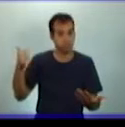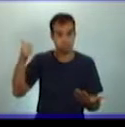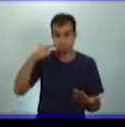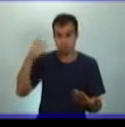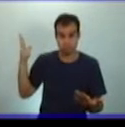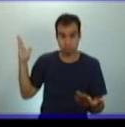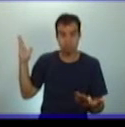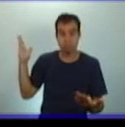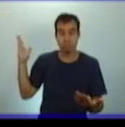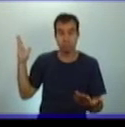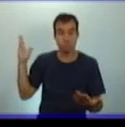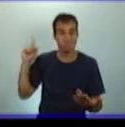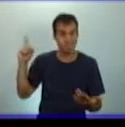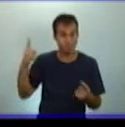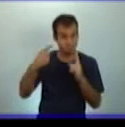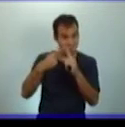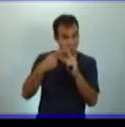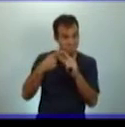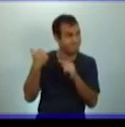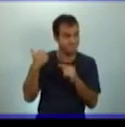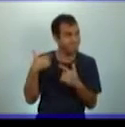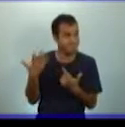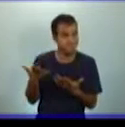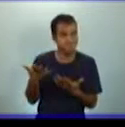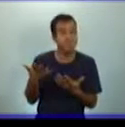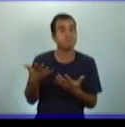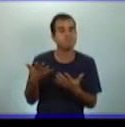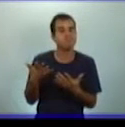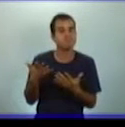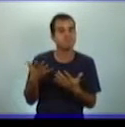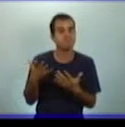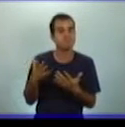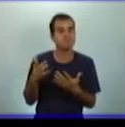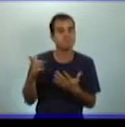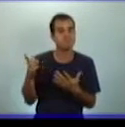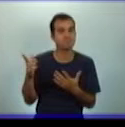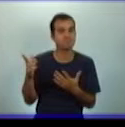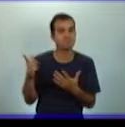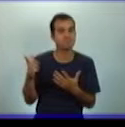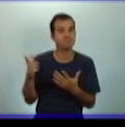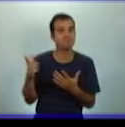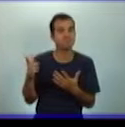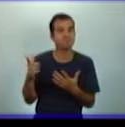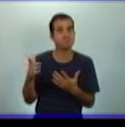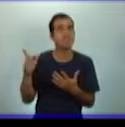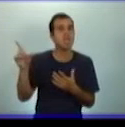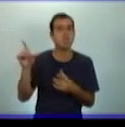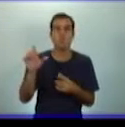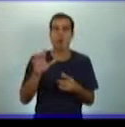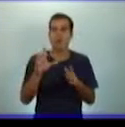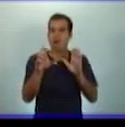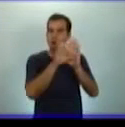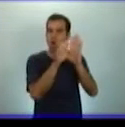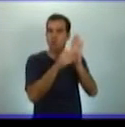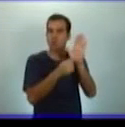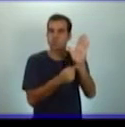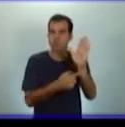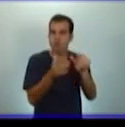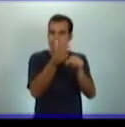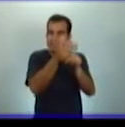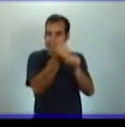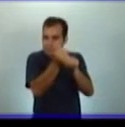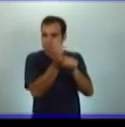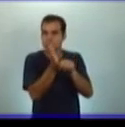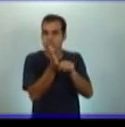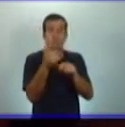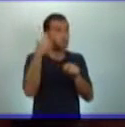A ella se le anexa un apéndice constitucional. ¿Recuerdas